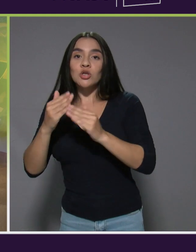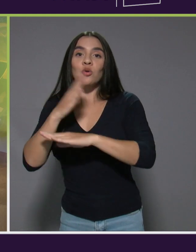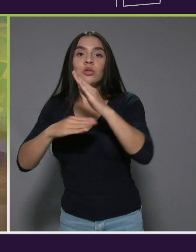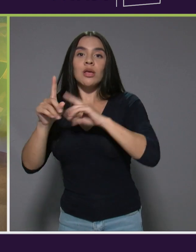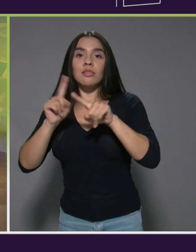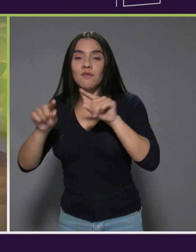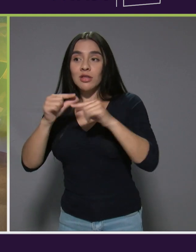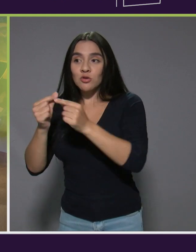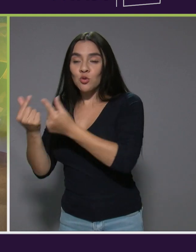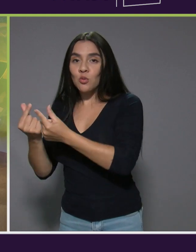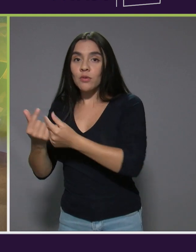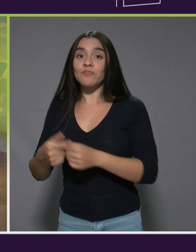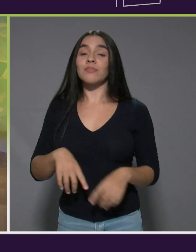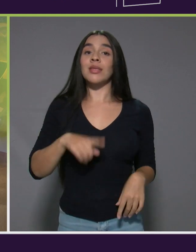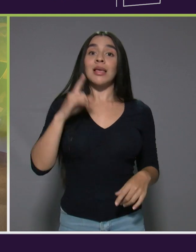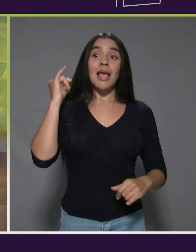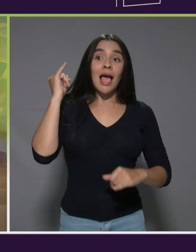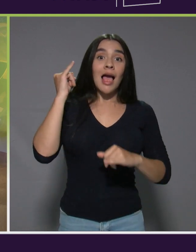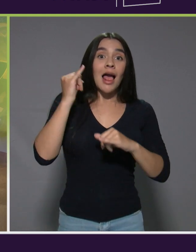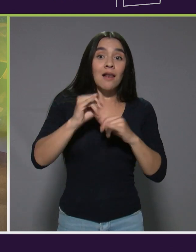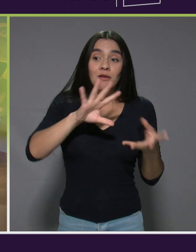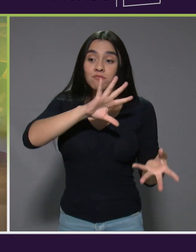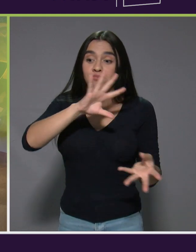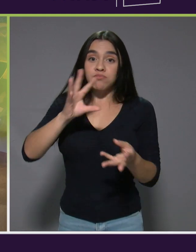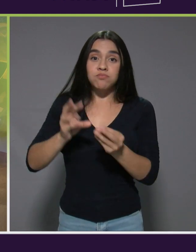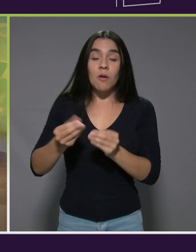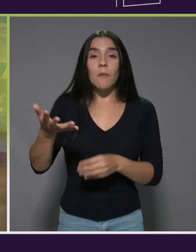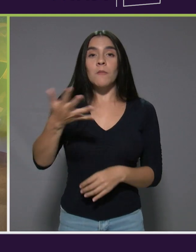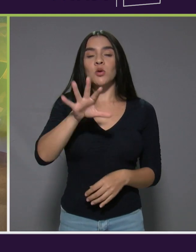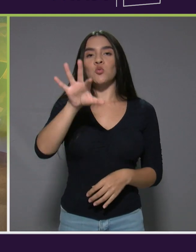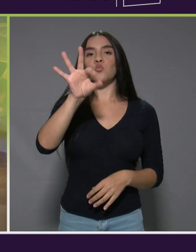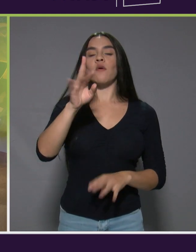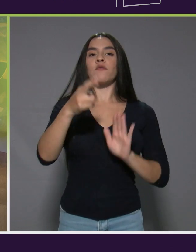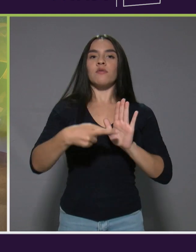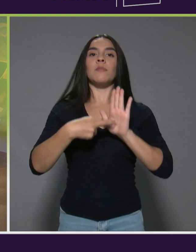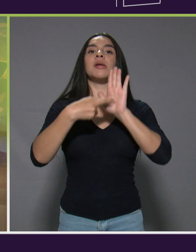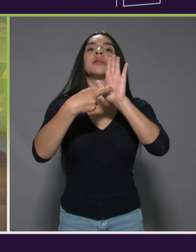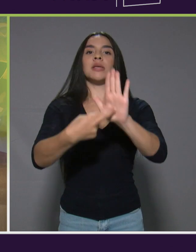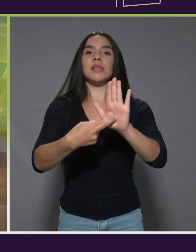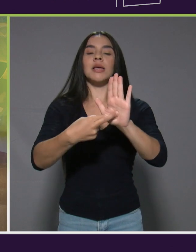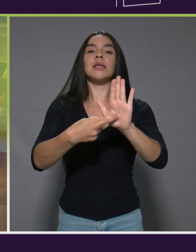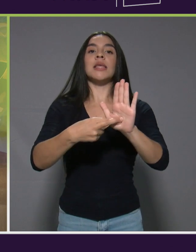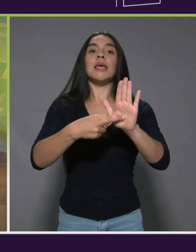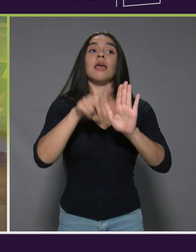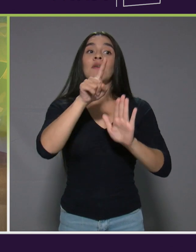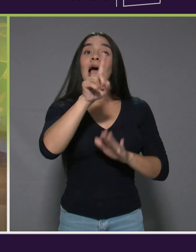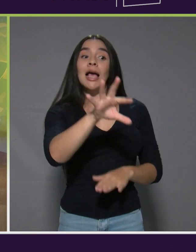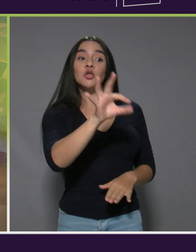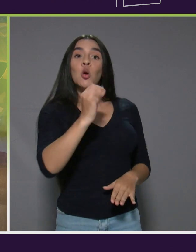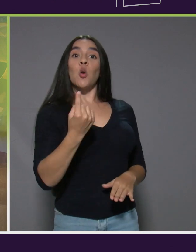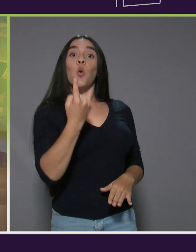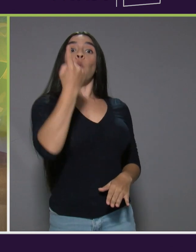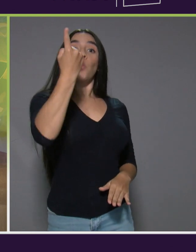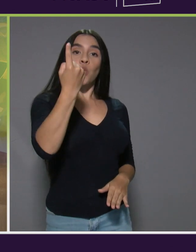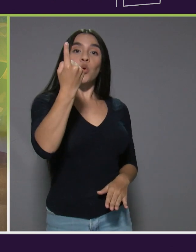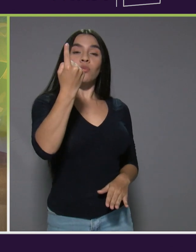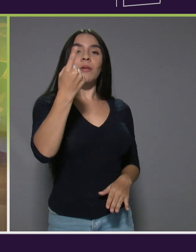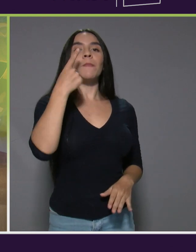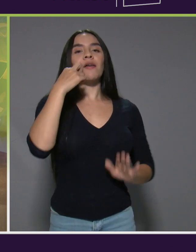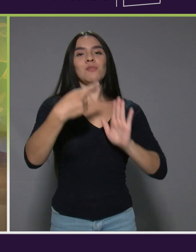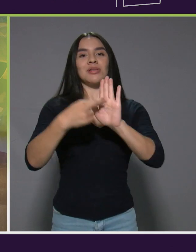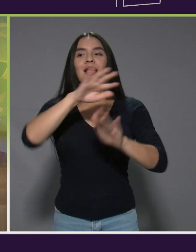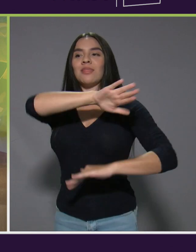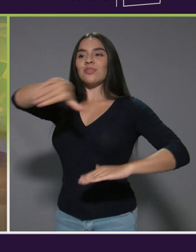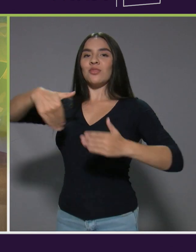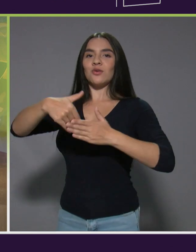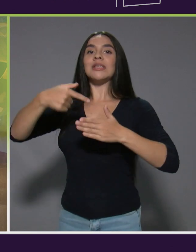Al final deben surgir por lo menos unos 9 representantes que van a escoger uno que los va a representar a todos y que va a